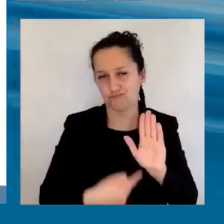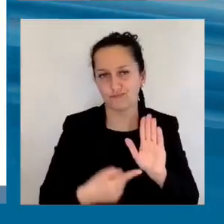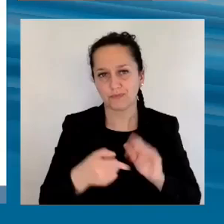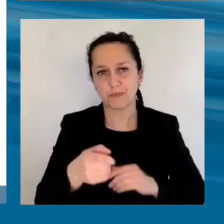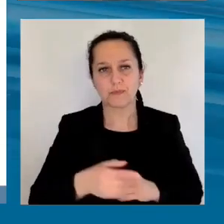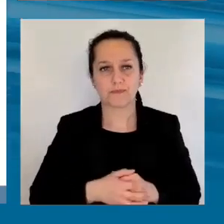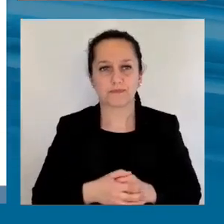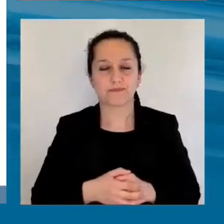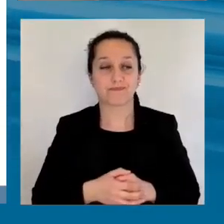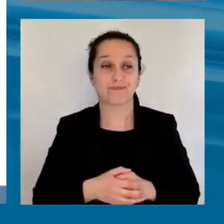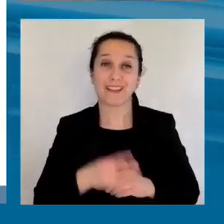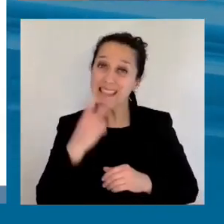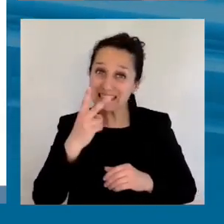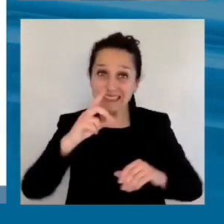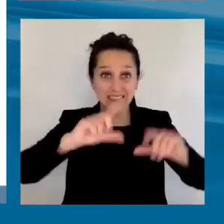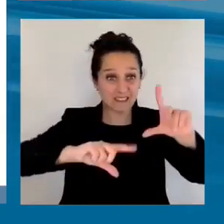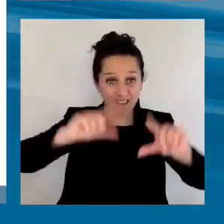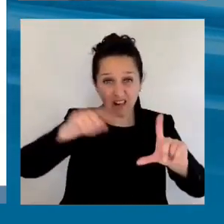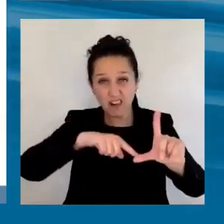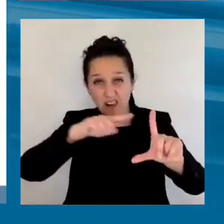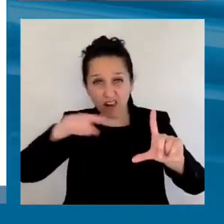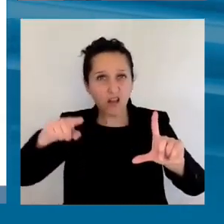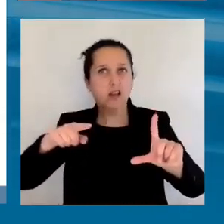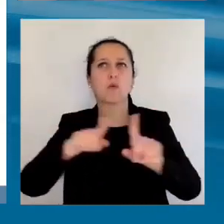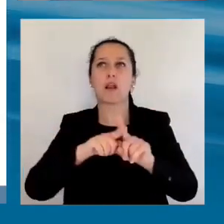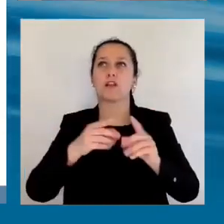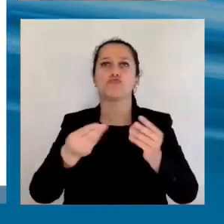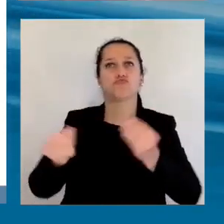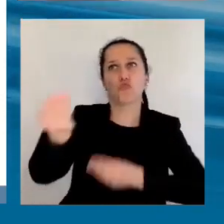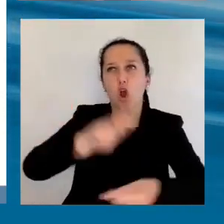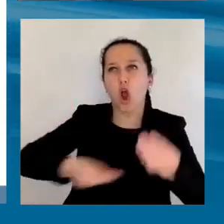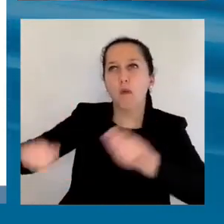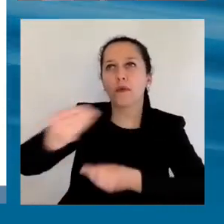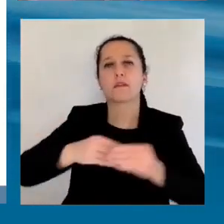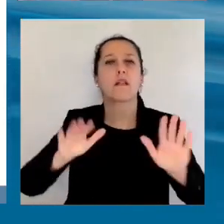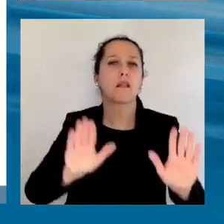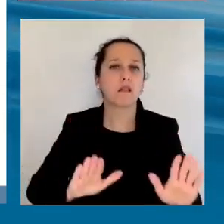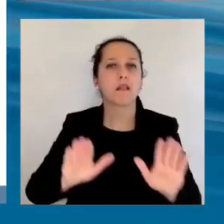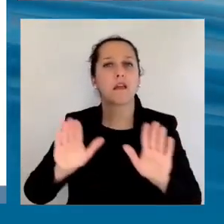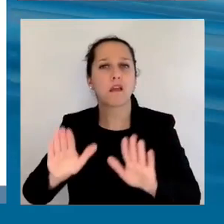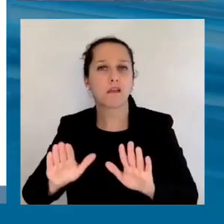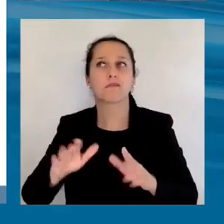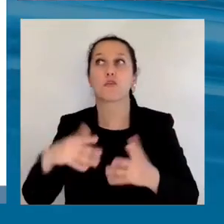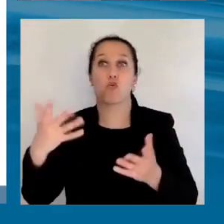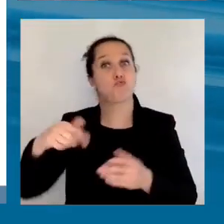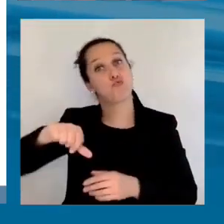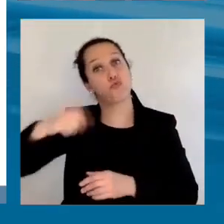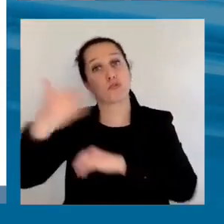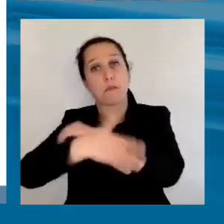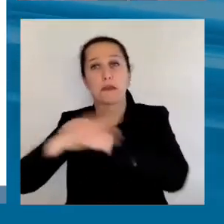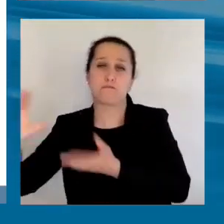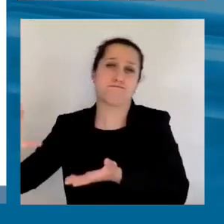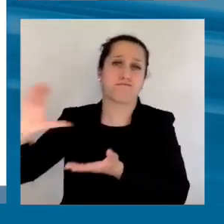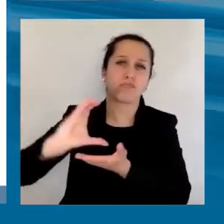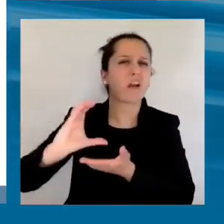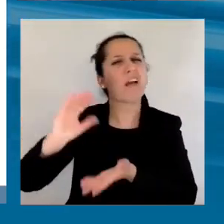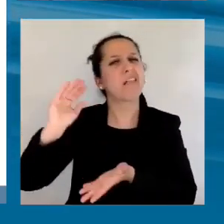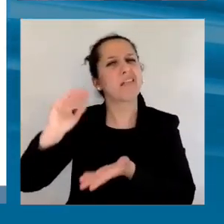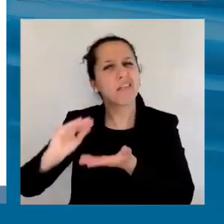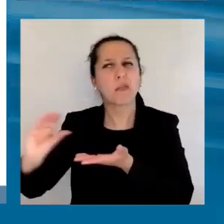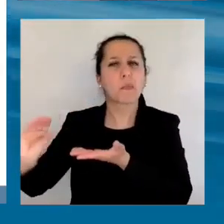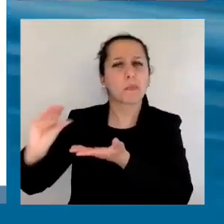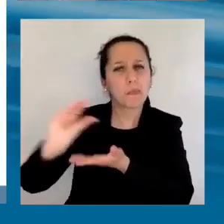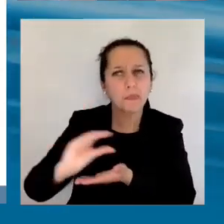ralentización del comercio de bienes y también de los flujos de inversión extranjera directa. Sin embargo, si nos fijamos en los